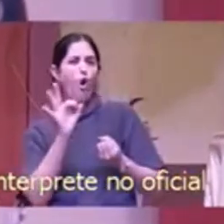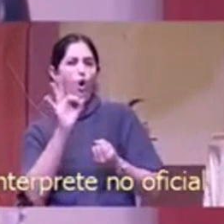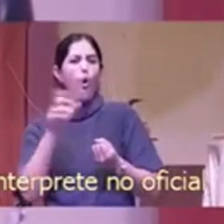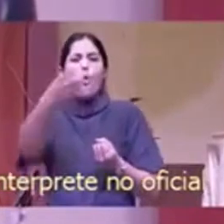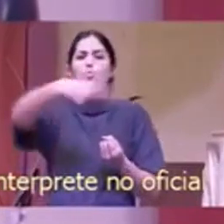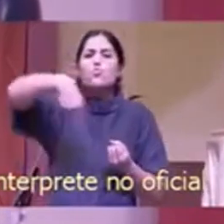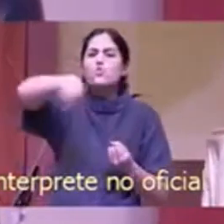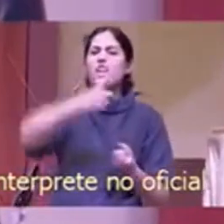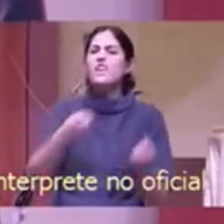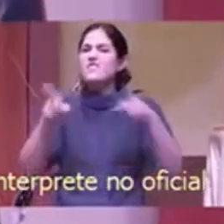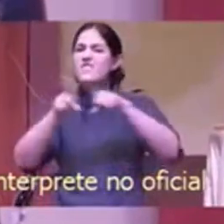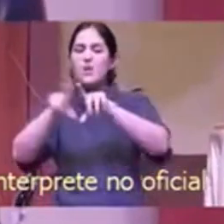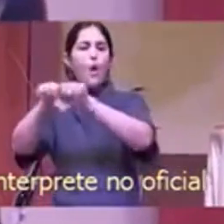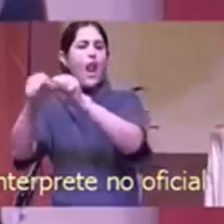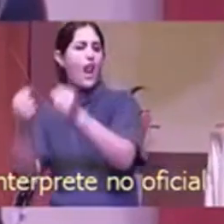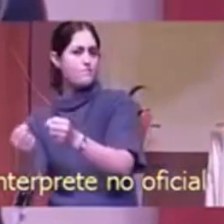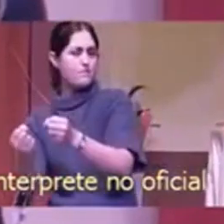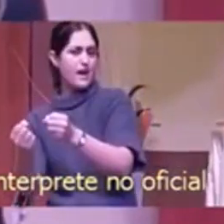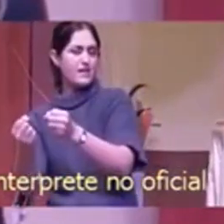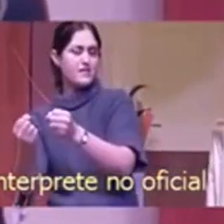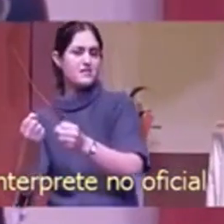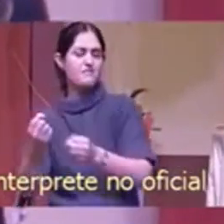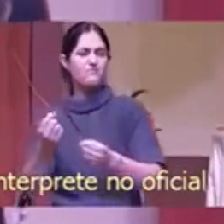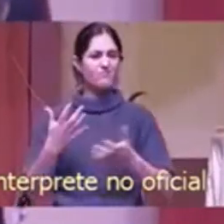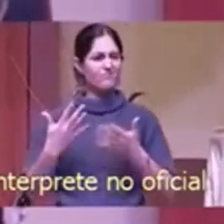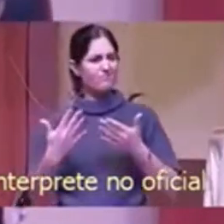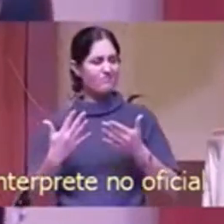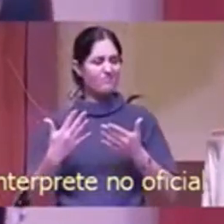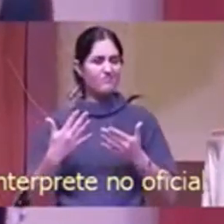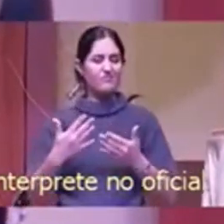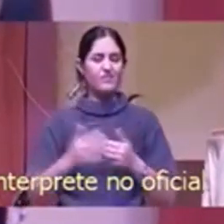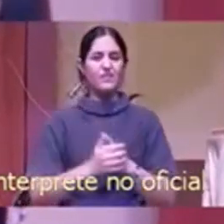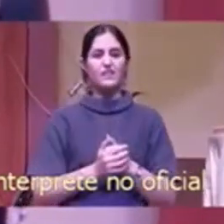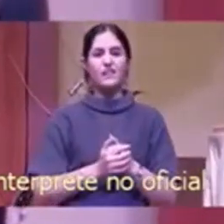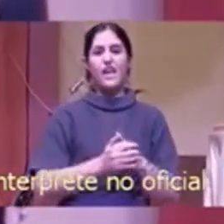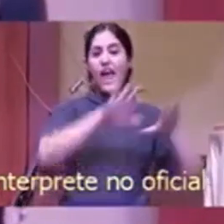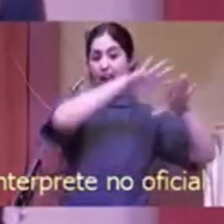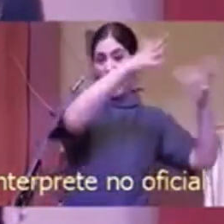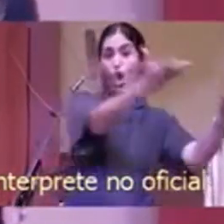El pan está influenciado por el horno.